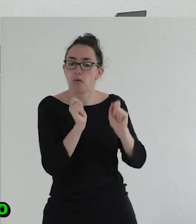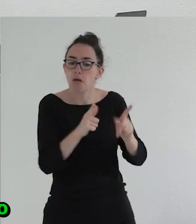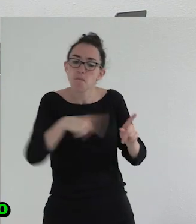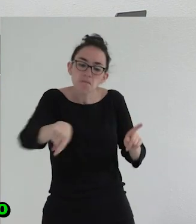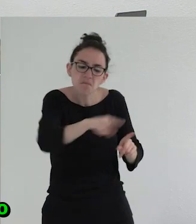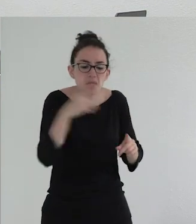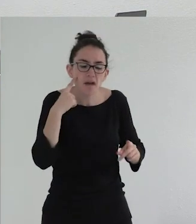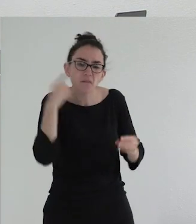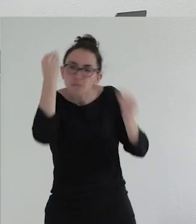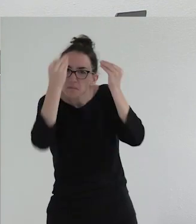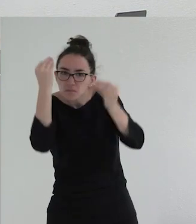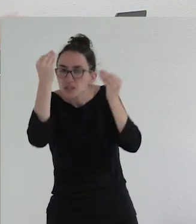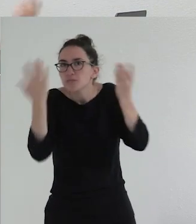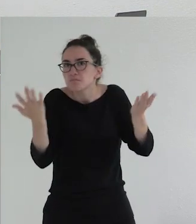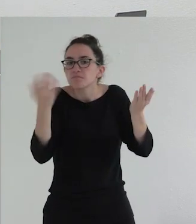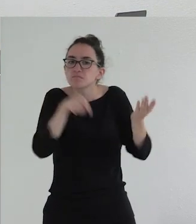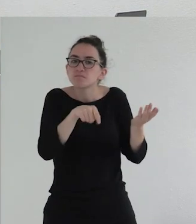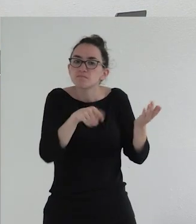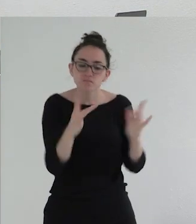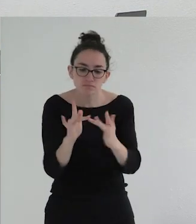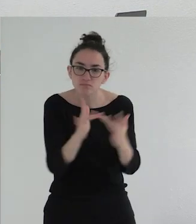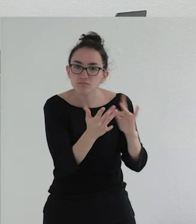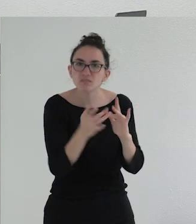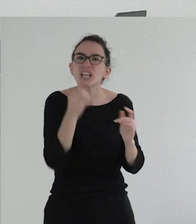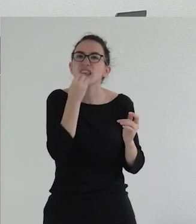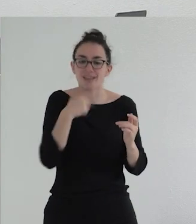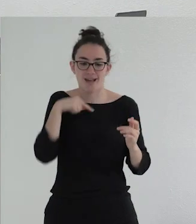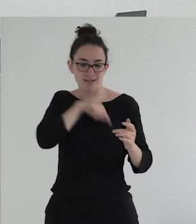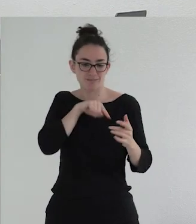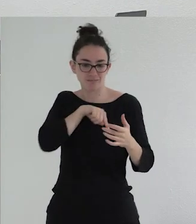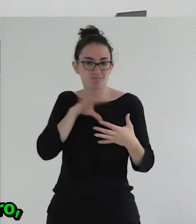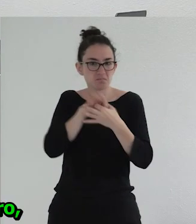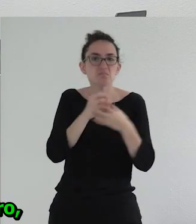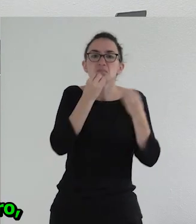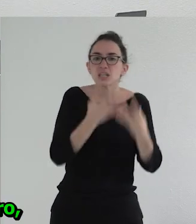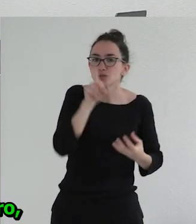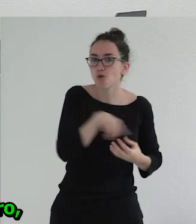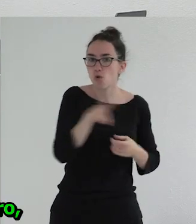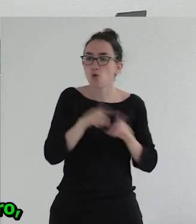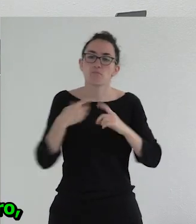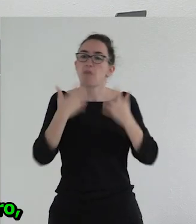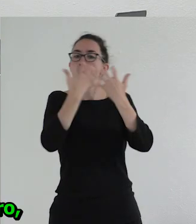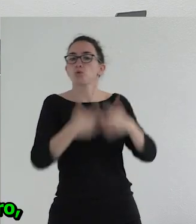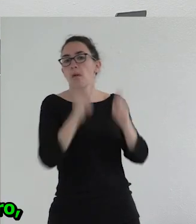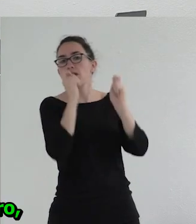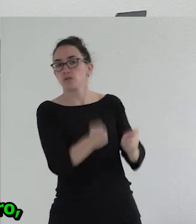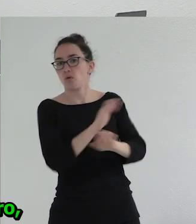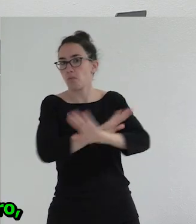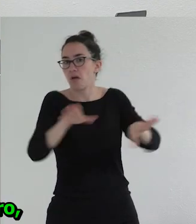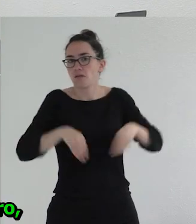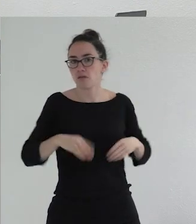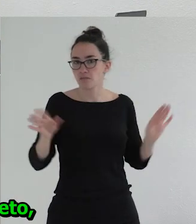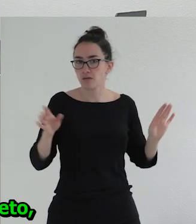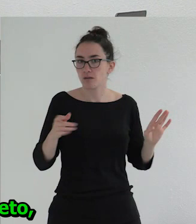plantearse en algún punto cómo se relacionan ellos con esa categoría. La damos por descontada. ¿Qué quiere decir? Que cuando esa gente nace, directamente les